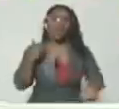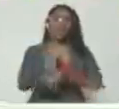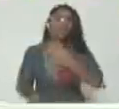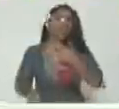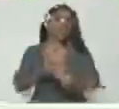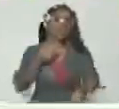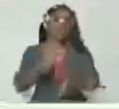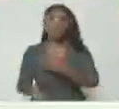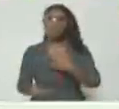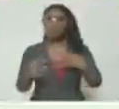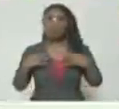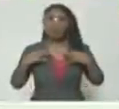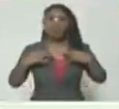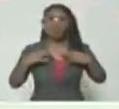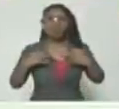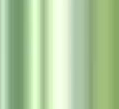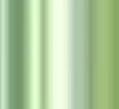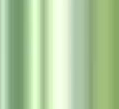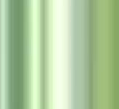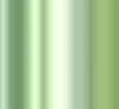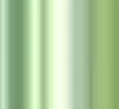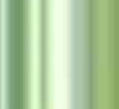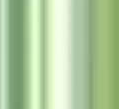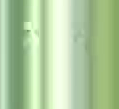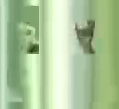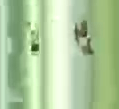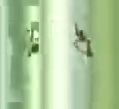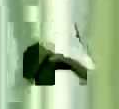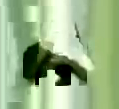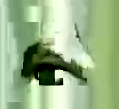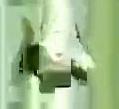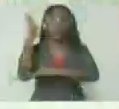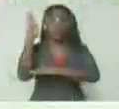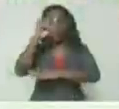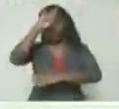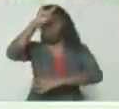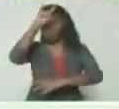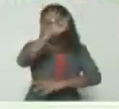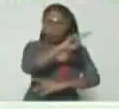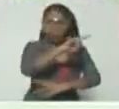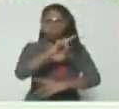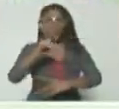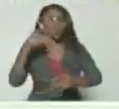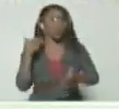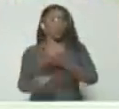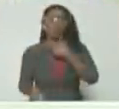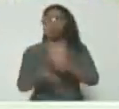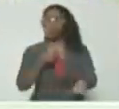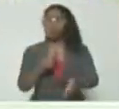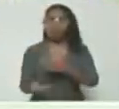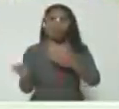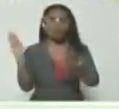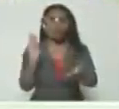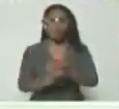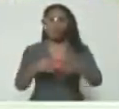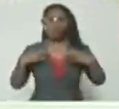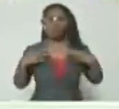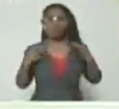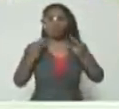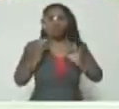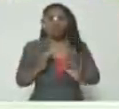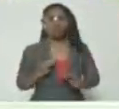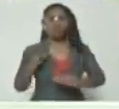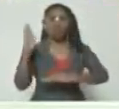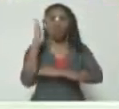se vistan con solos los demonios y los diablos. No importa que se pongan una sotana.